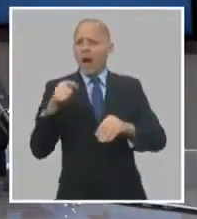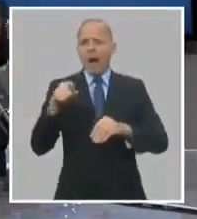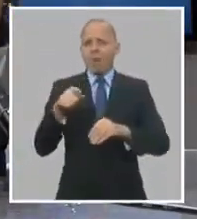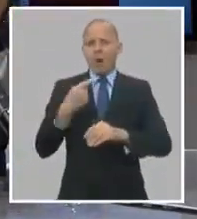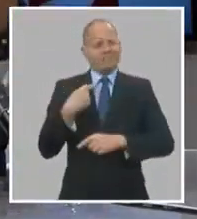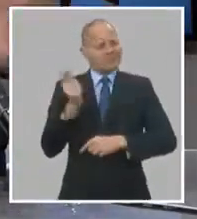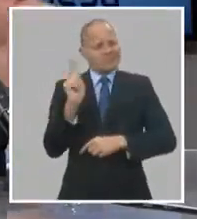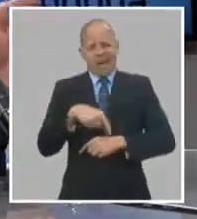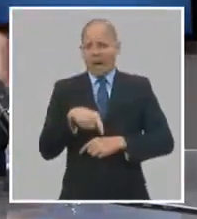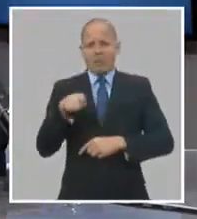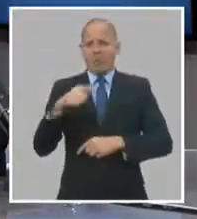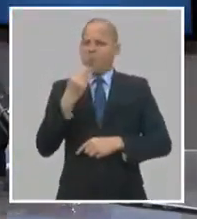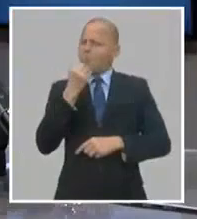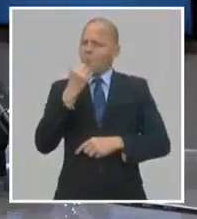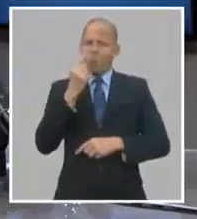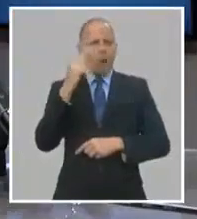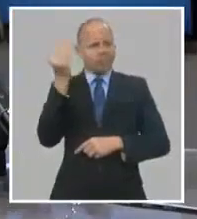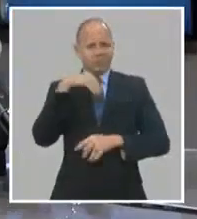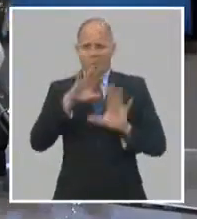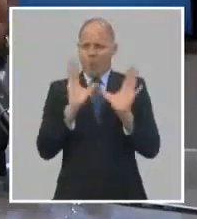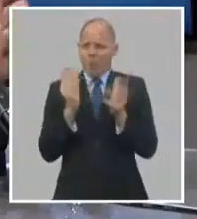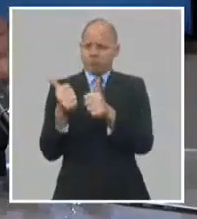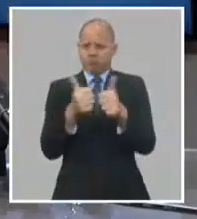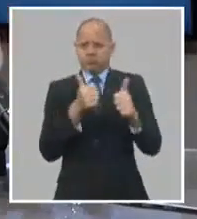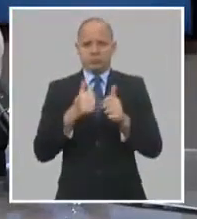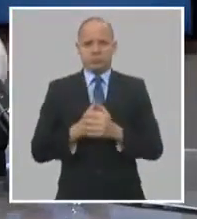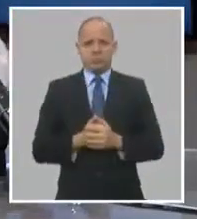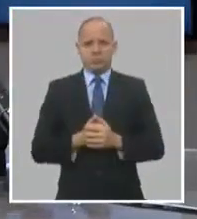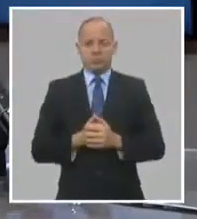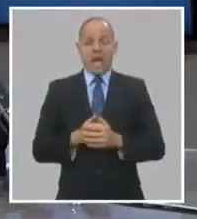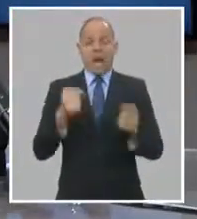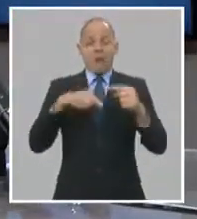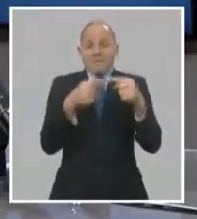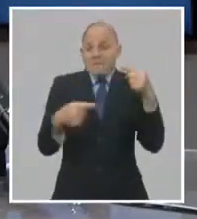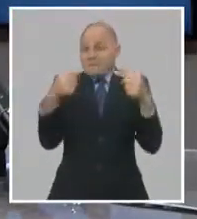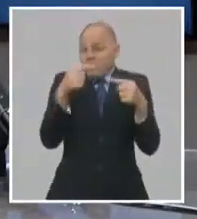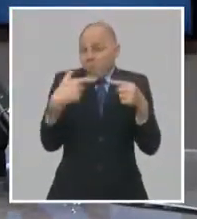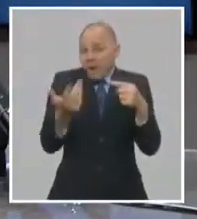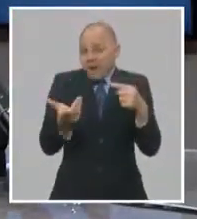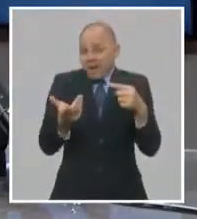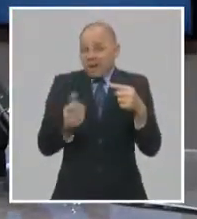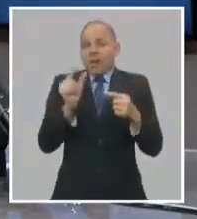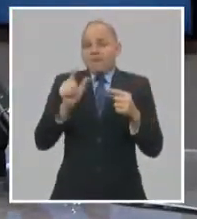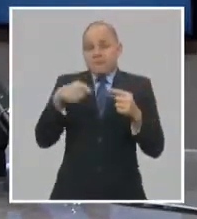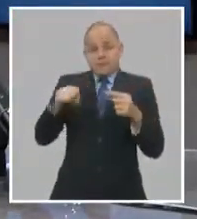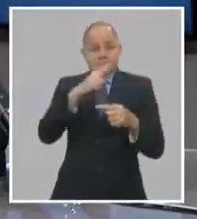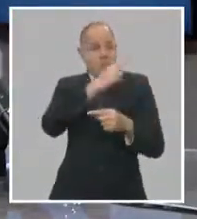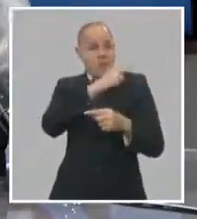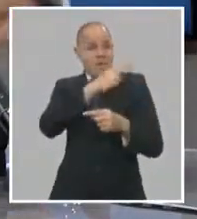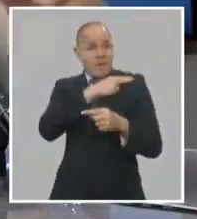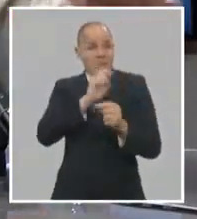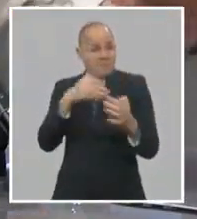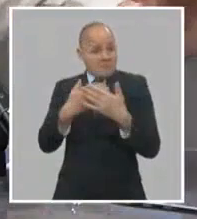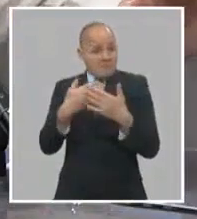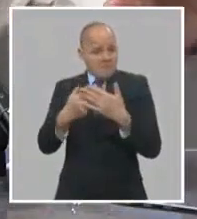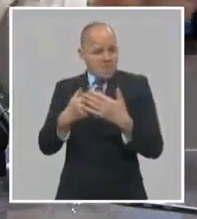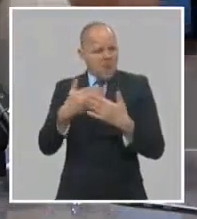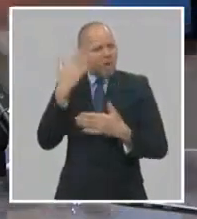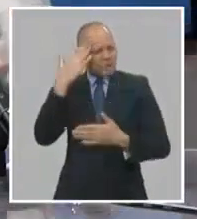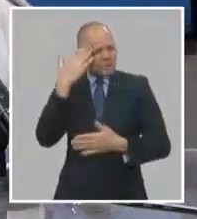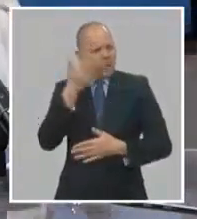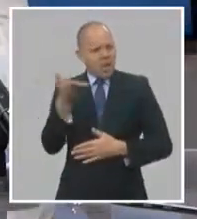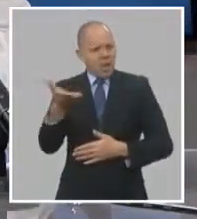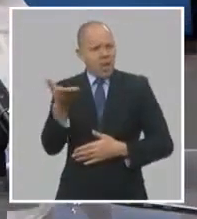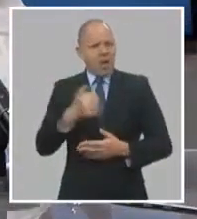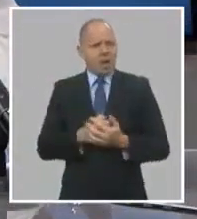que la riqueza más grande que tenemos son los recursos humanos. Los empresarios cubanos son empresarios inteligentes. Dejémoslos hacer